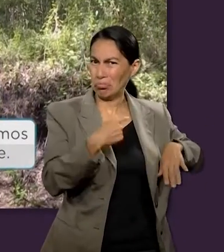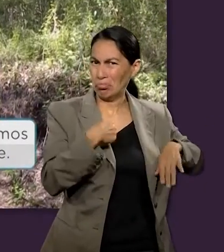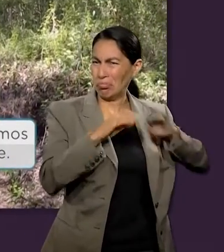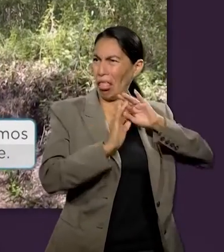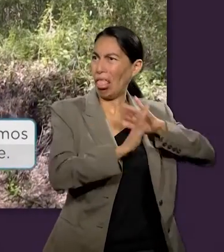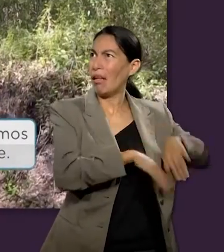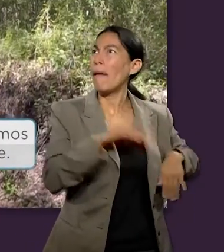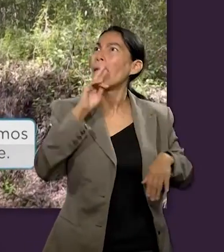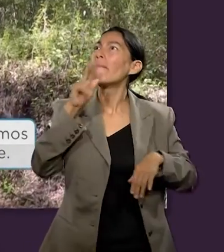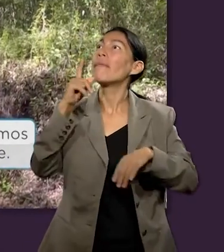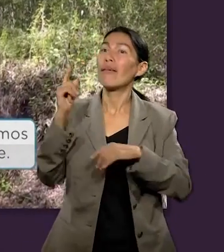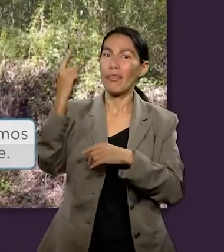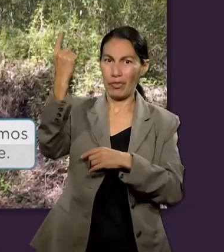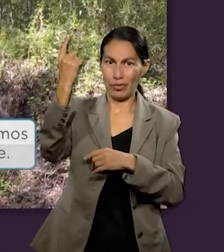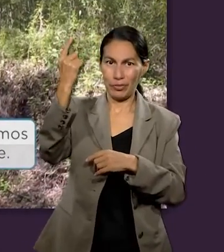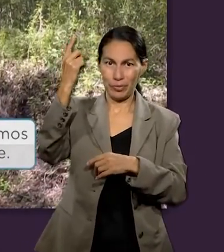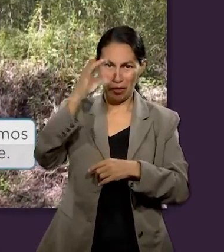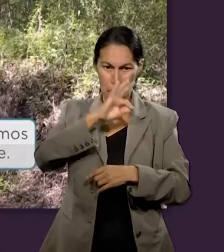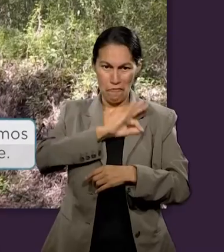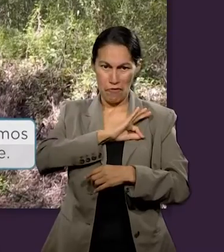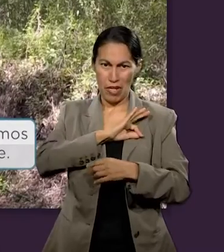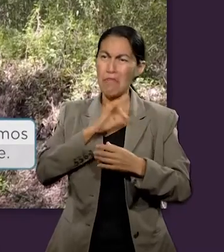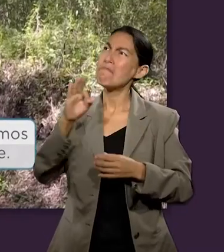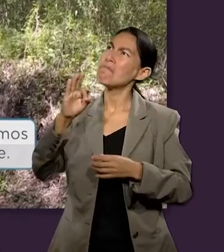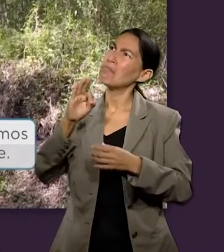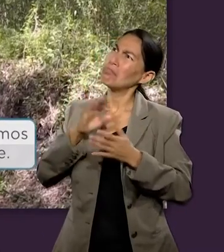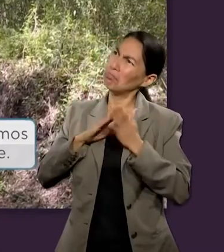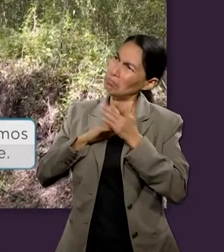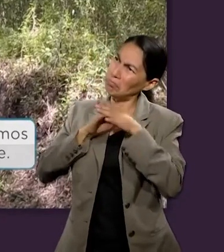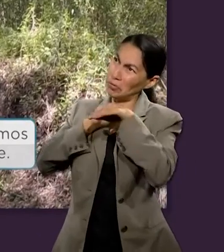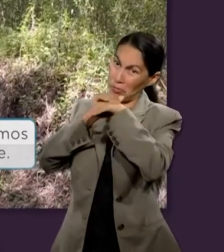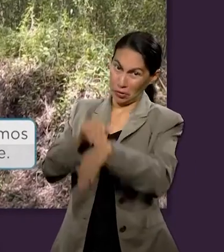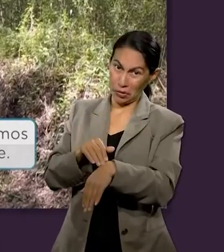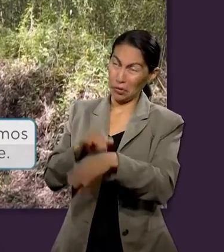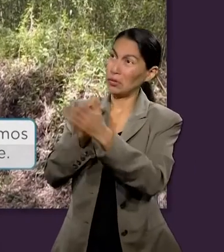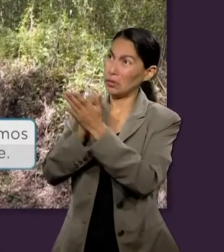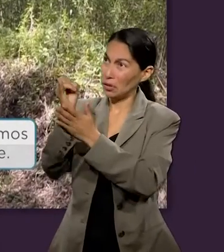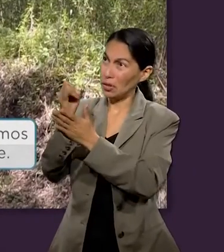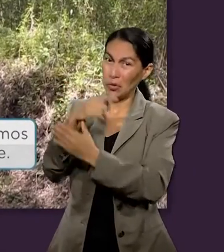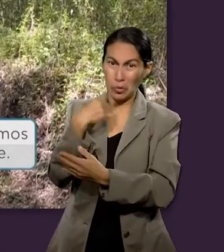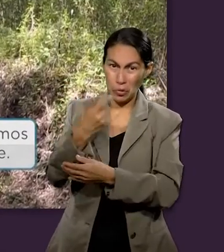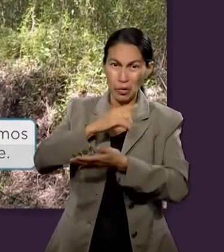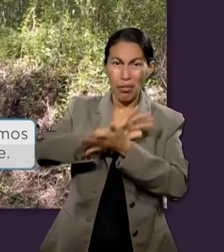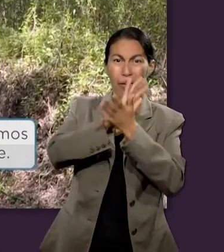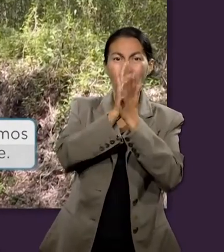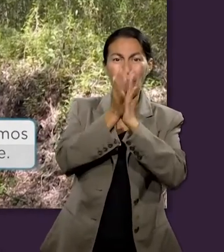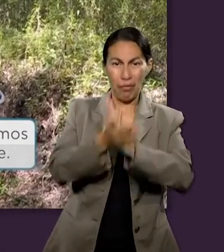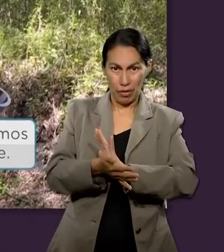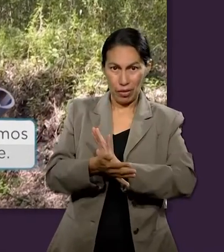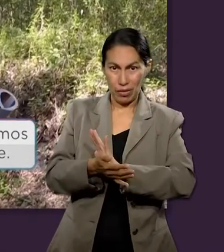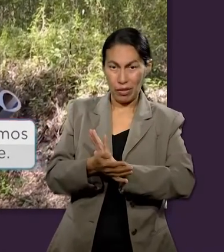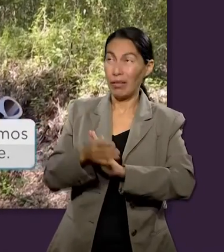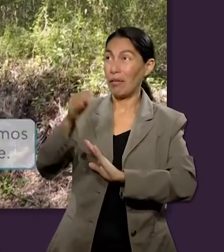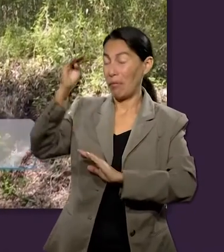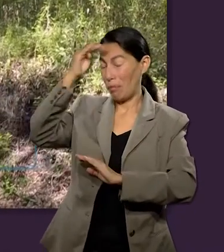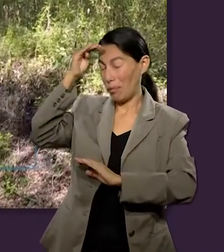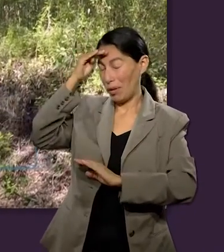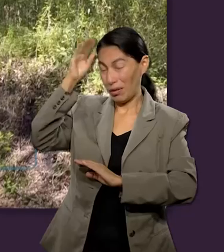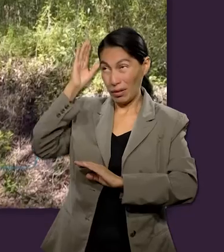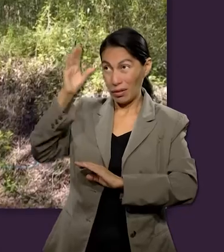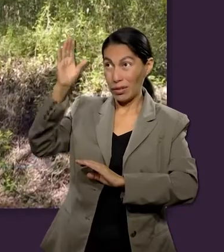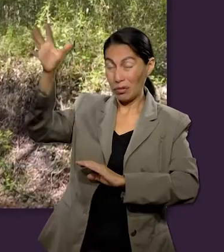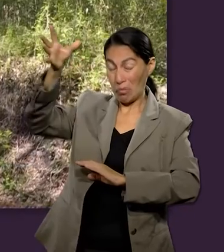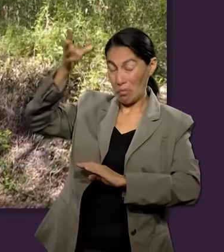diaria al yo un esfuerzo diario decidido por fe para ser obedientes a Jesús podemos obtener este tipo de